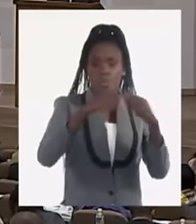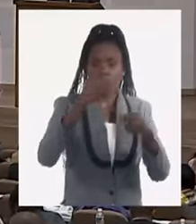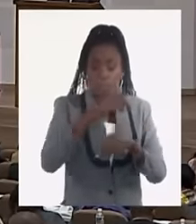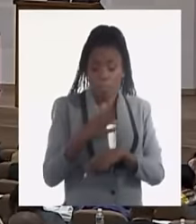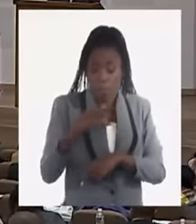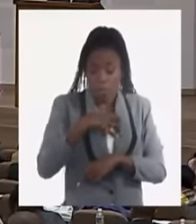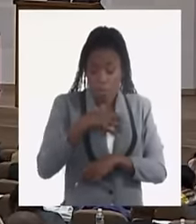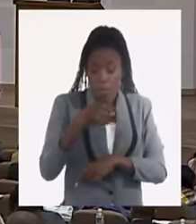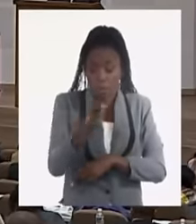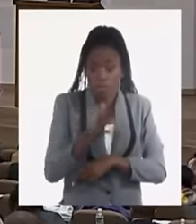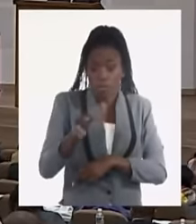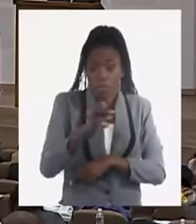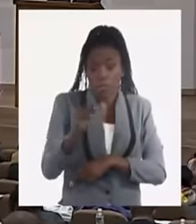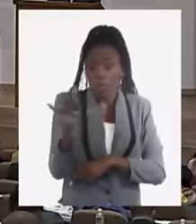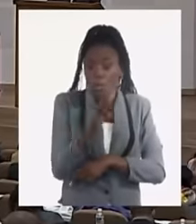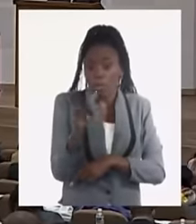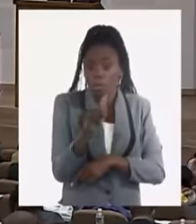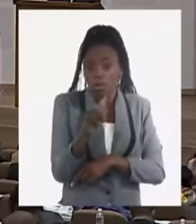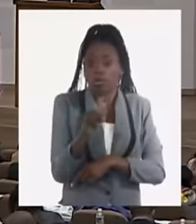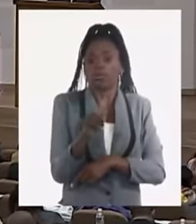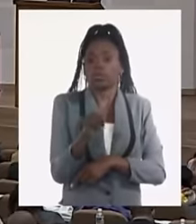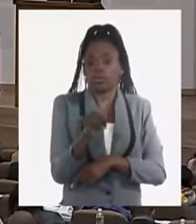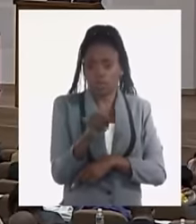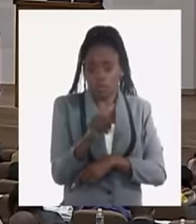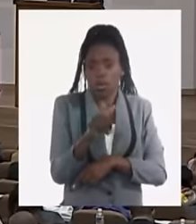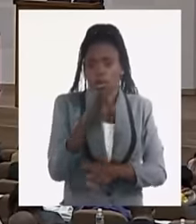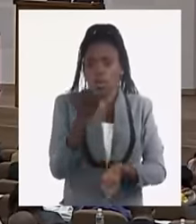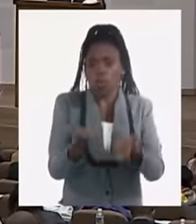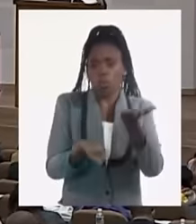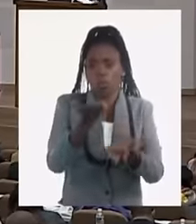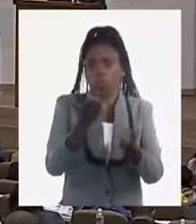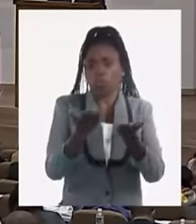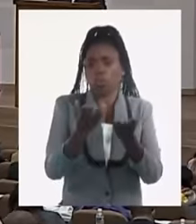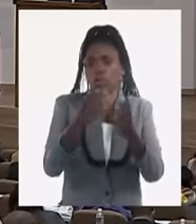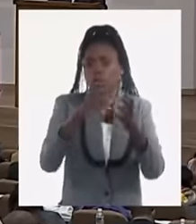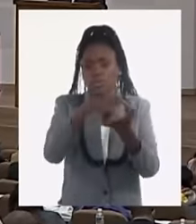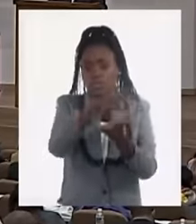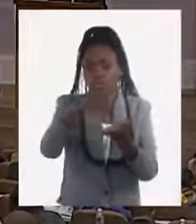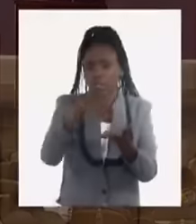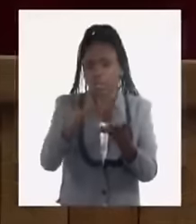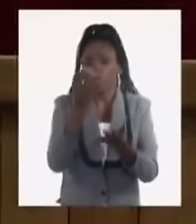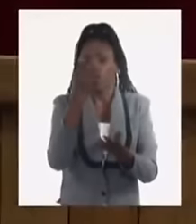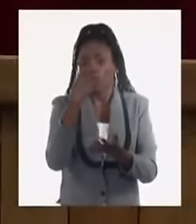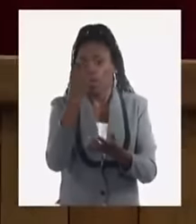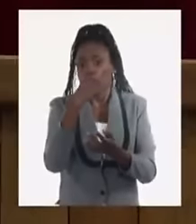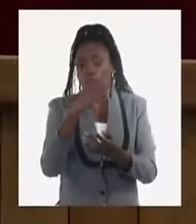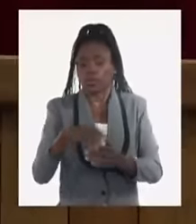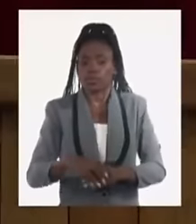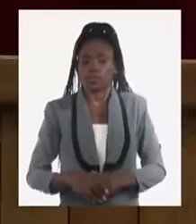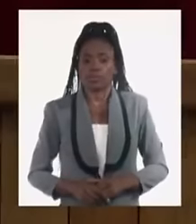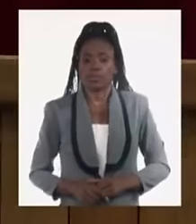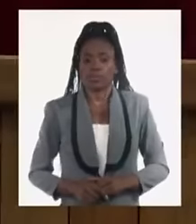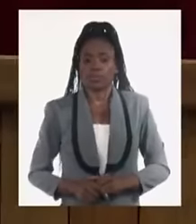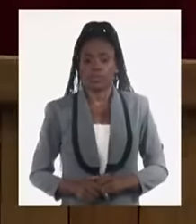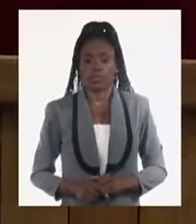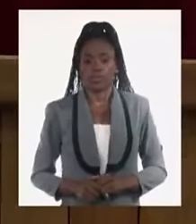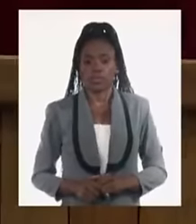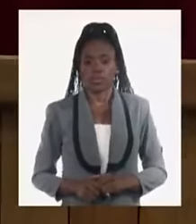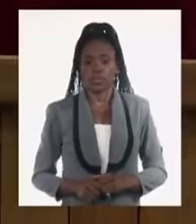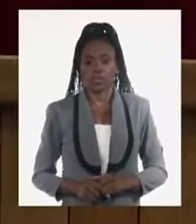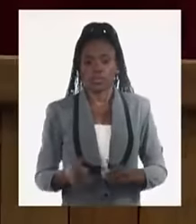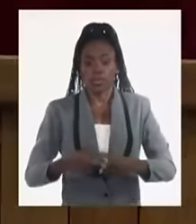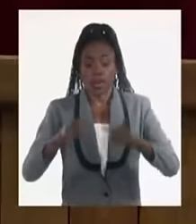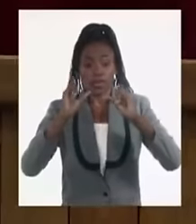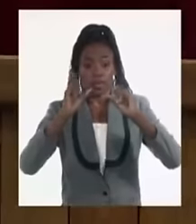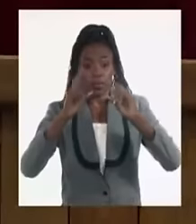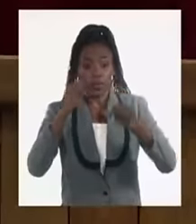municipio y materializar el balance territorial de alimentos. La política para la